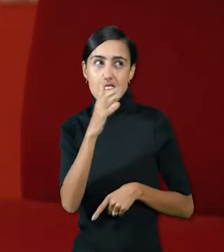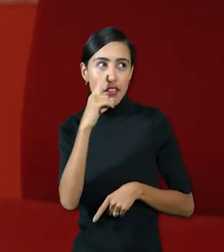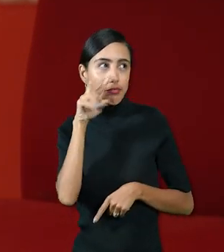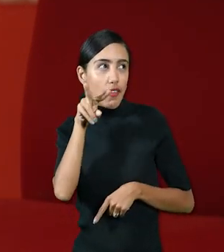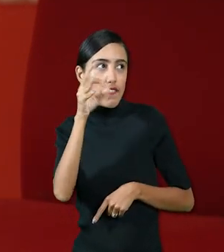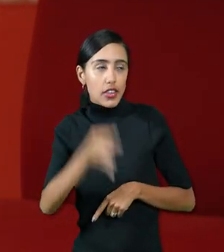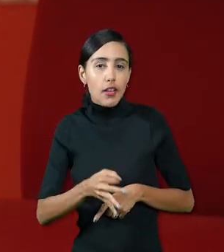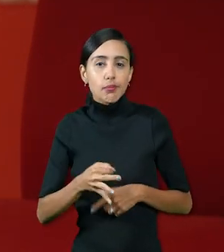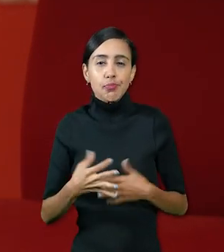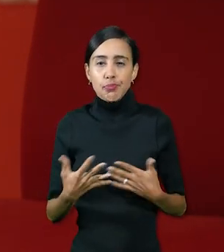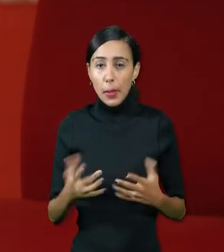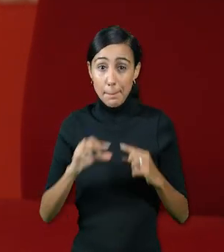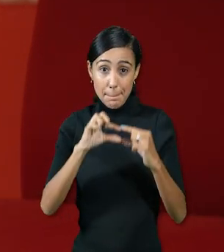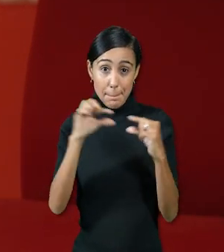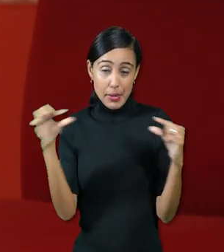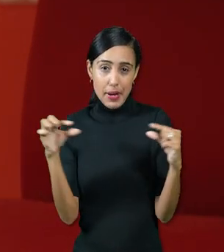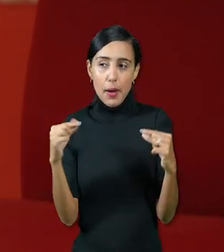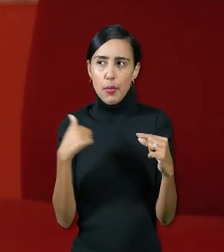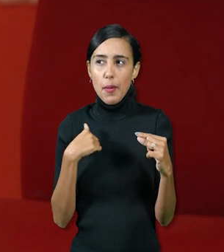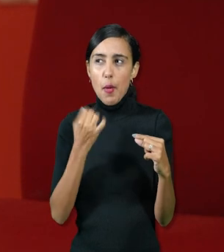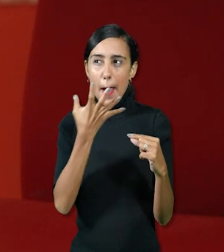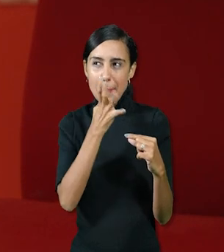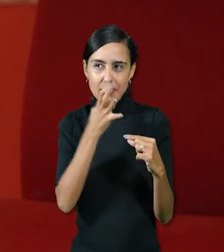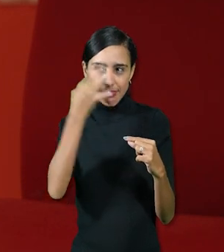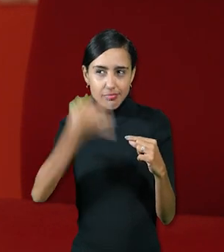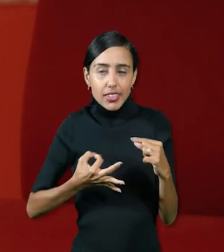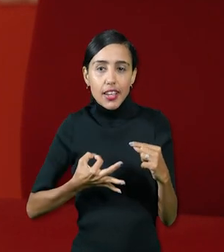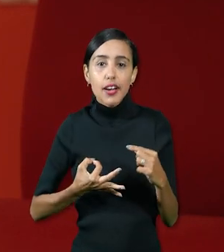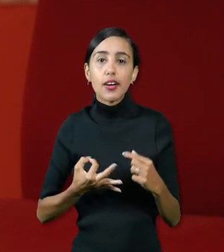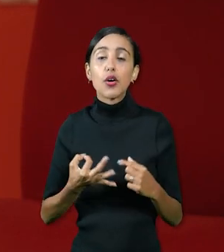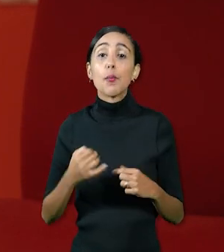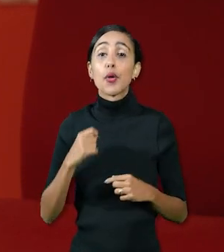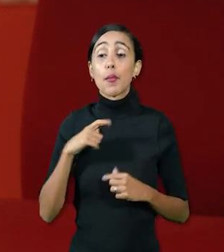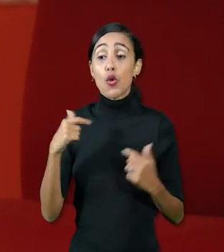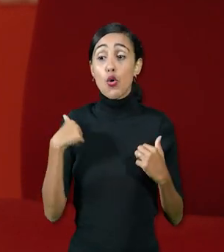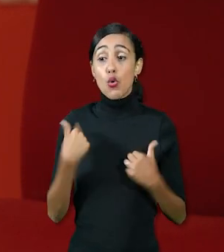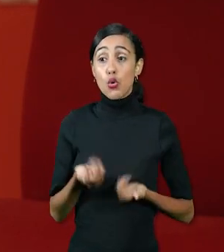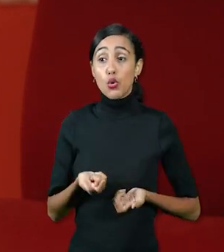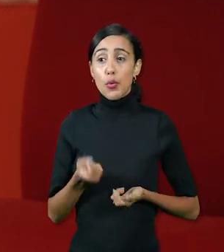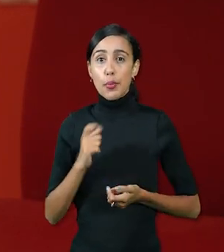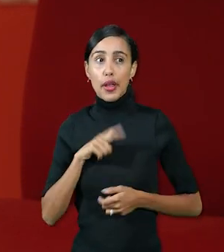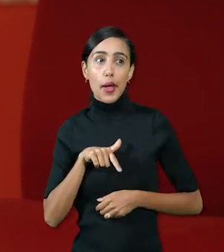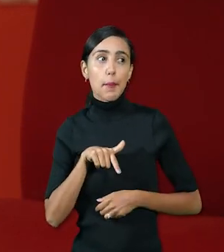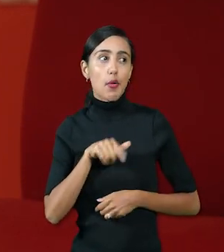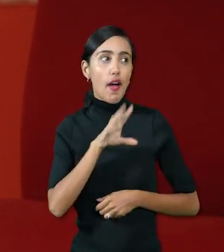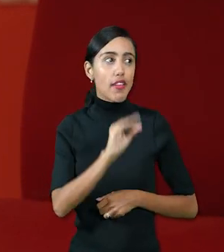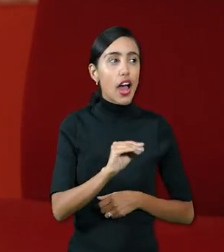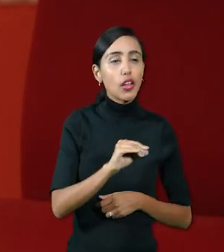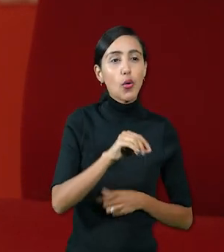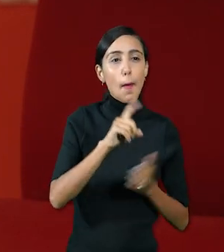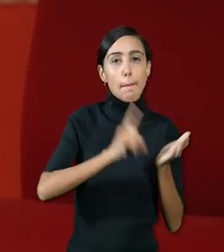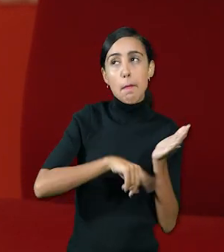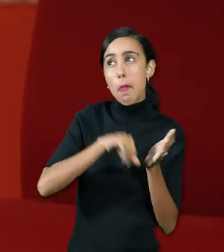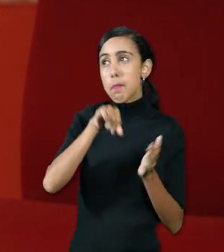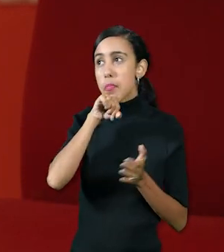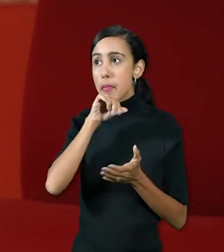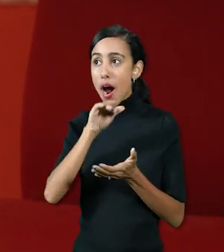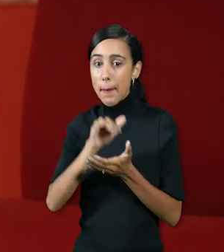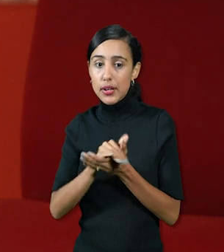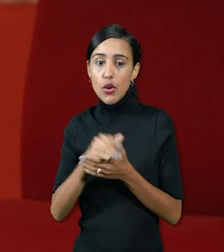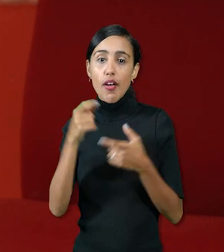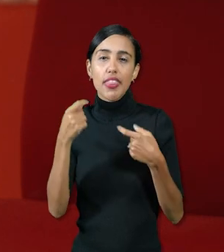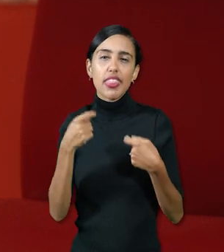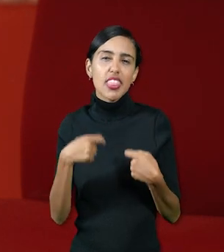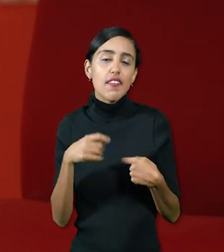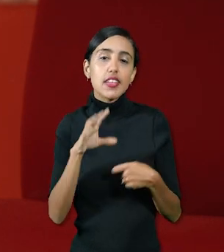sinceramente ¿Qué significa eso? Cuando tú estés dirigiendo a tu papá, a tu mamá, a tus amigos tienes que